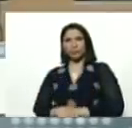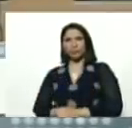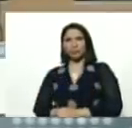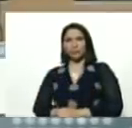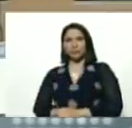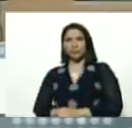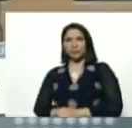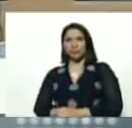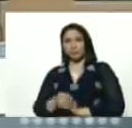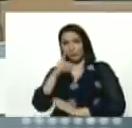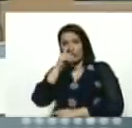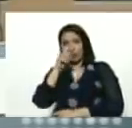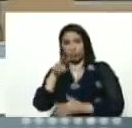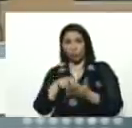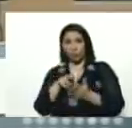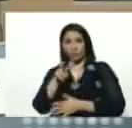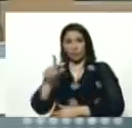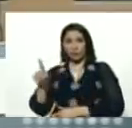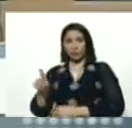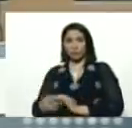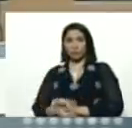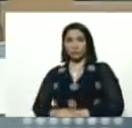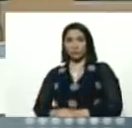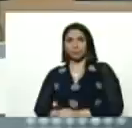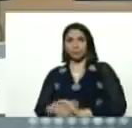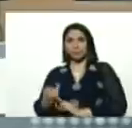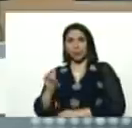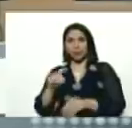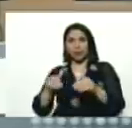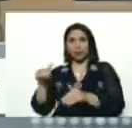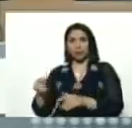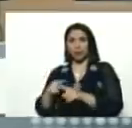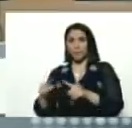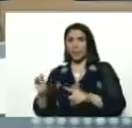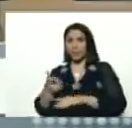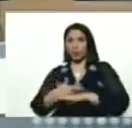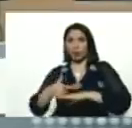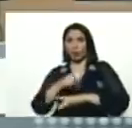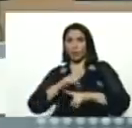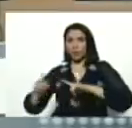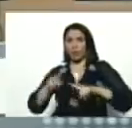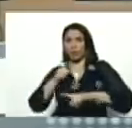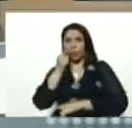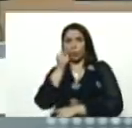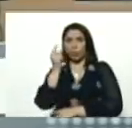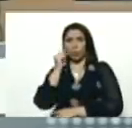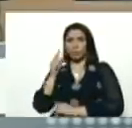año 2021, hay elecciones para gobernadores y gobernadoras,